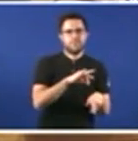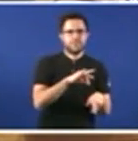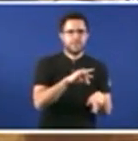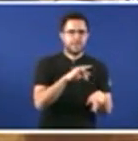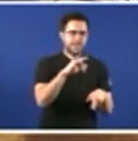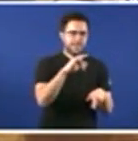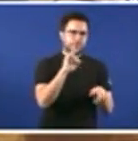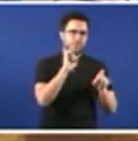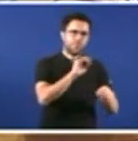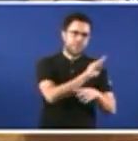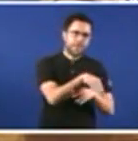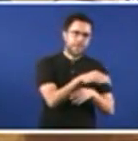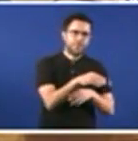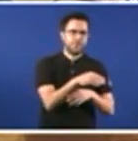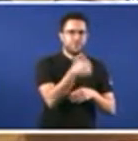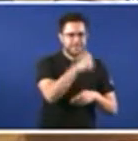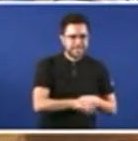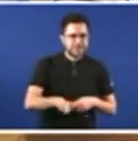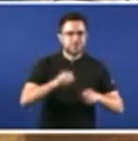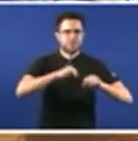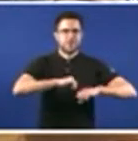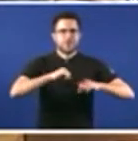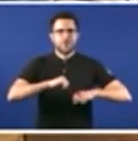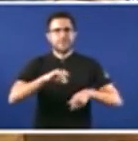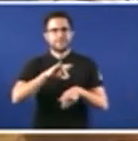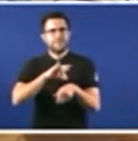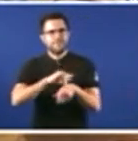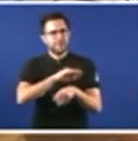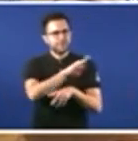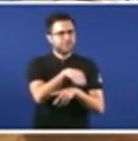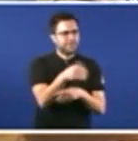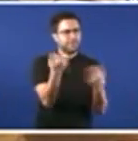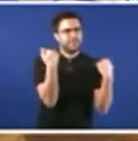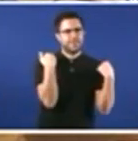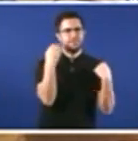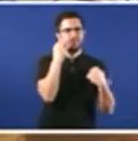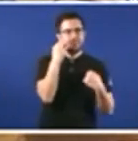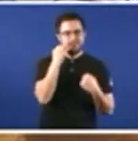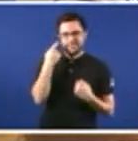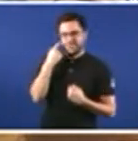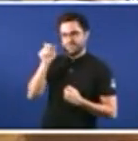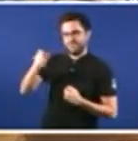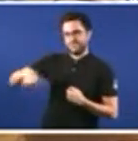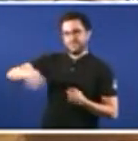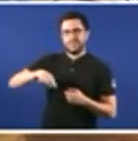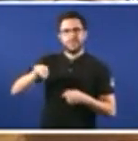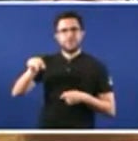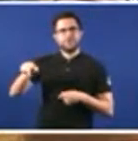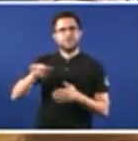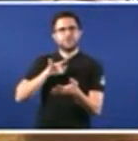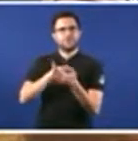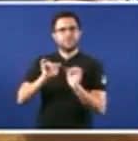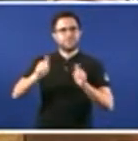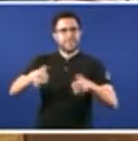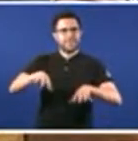en servizos públicos Silencio, por favor Mire, señor presidente desde que vostede presidente reduciron seus orzamentos de igualdade